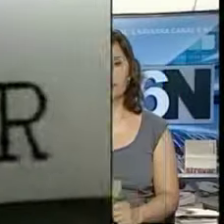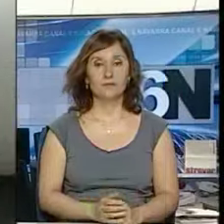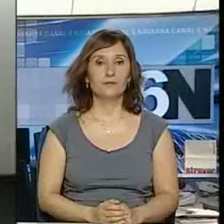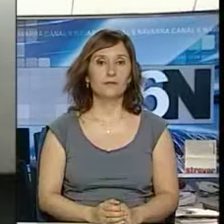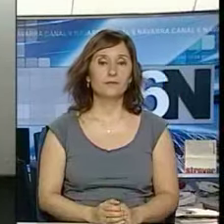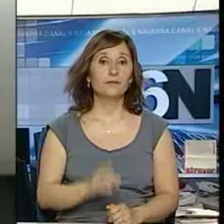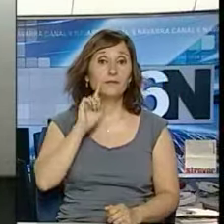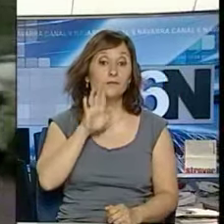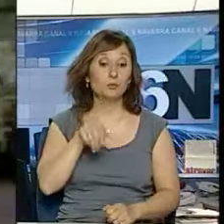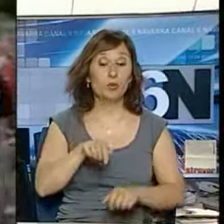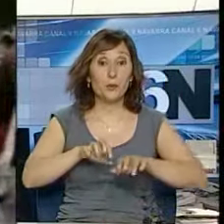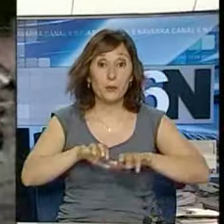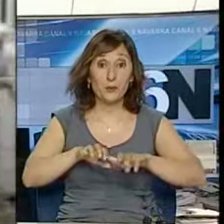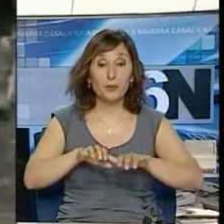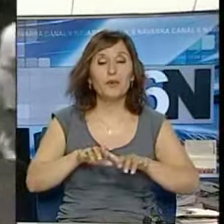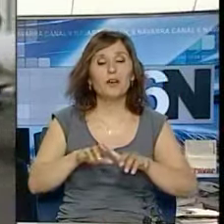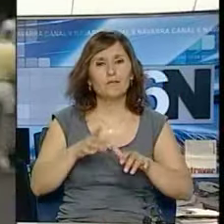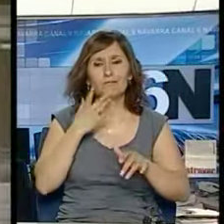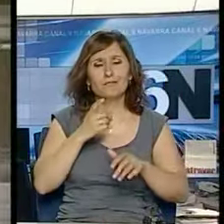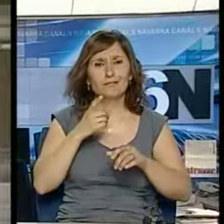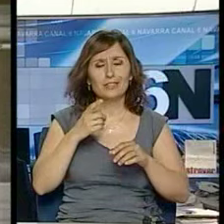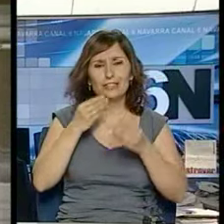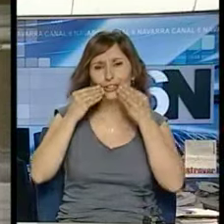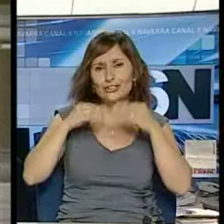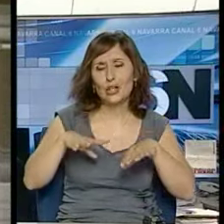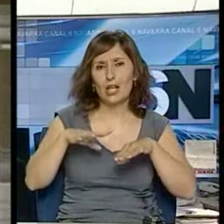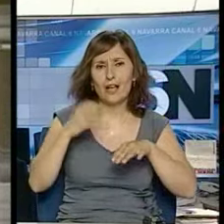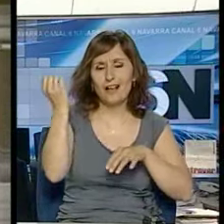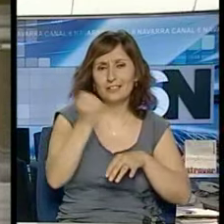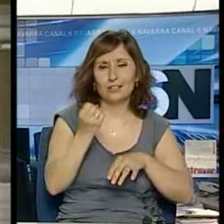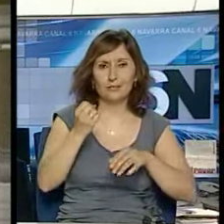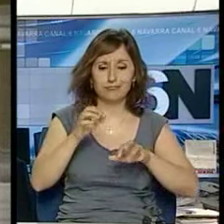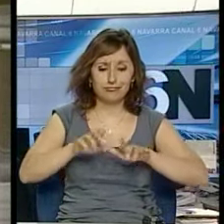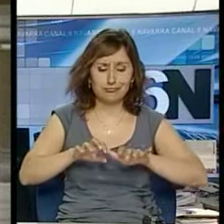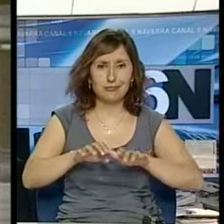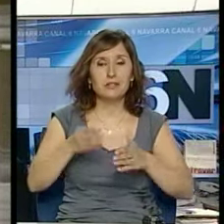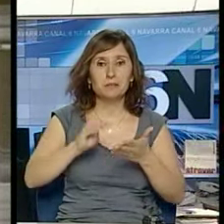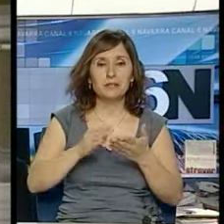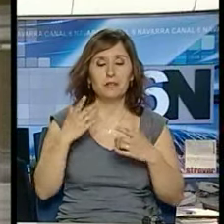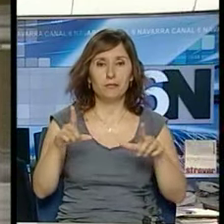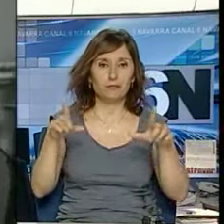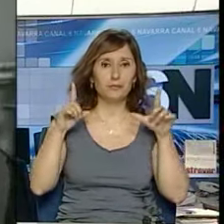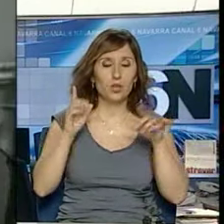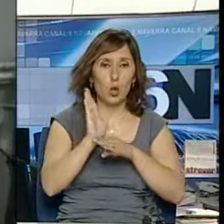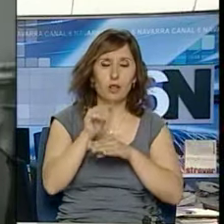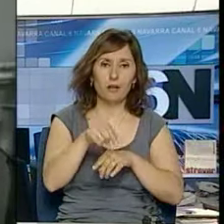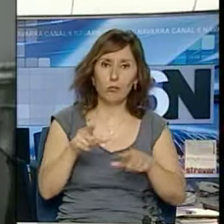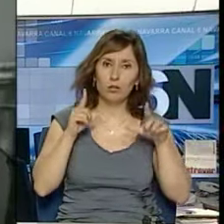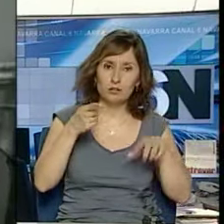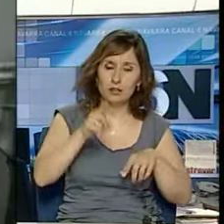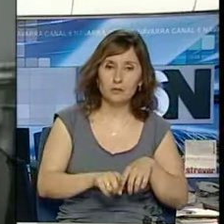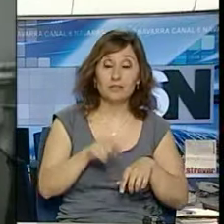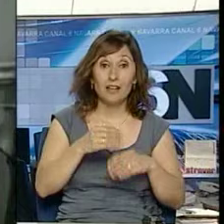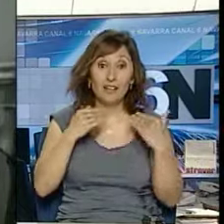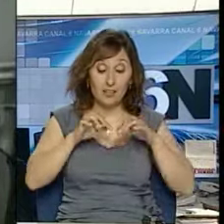Con ellas se han escrito Crímenes y ha sido la protagonista en el cine y la televisión. Con sus teclas